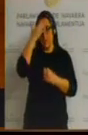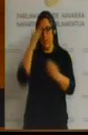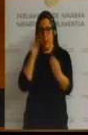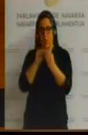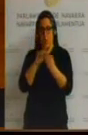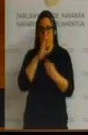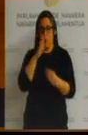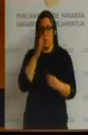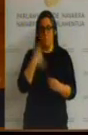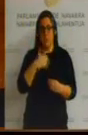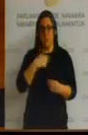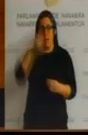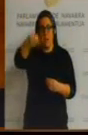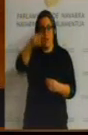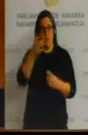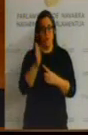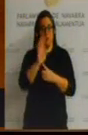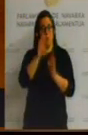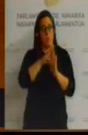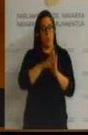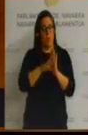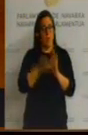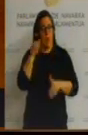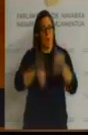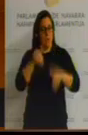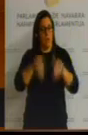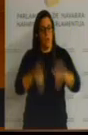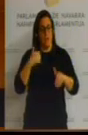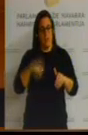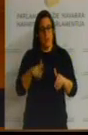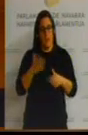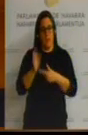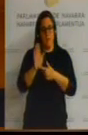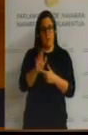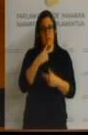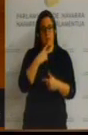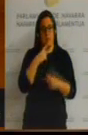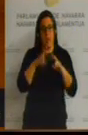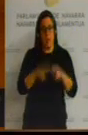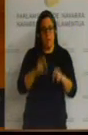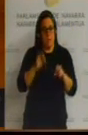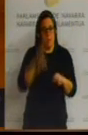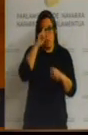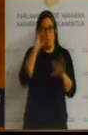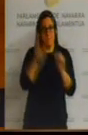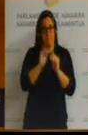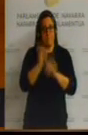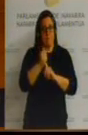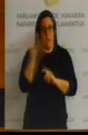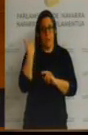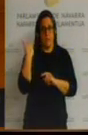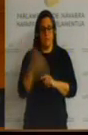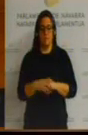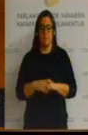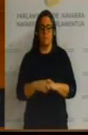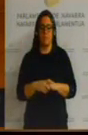planteado en su programa electoral y, por lo tanto, lo analizaron y seguramente que lo concluyeron antes que nosotros. Es